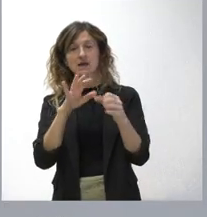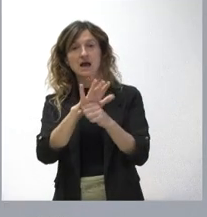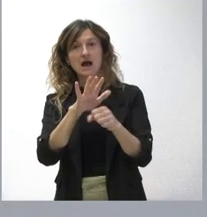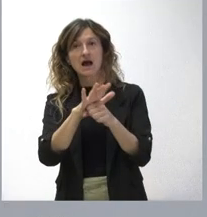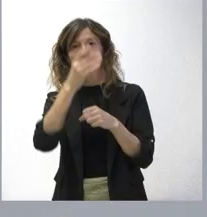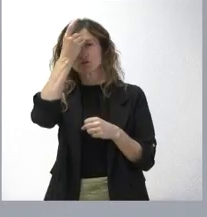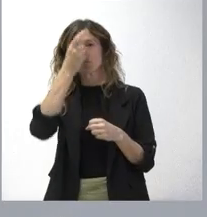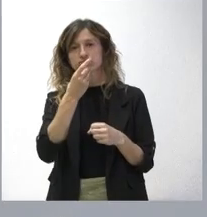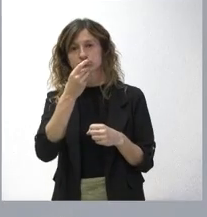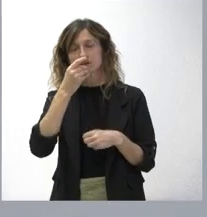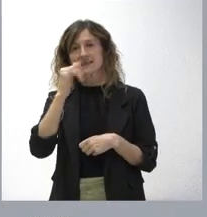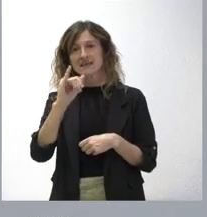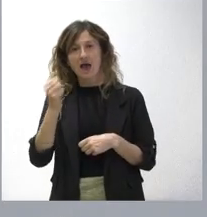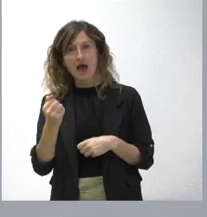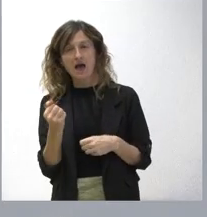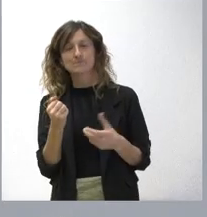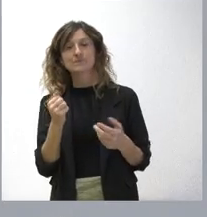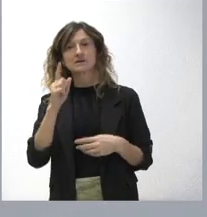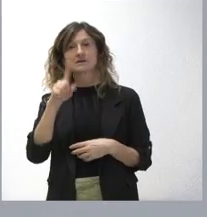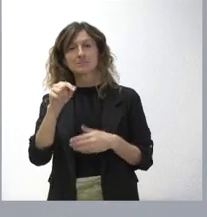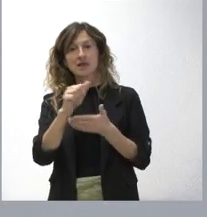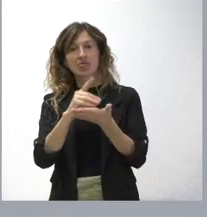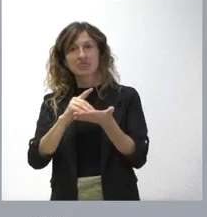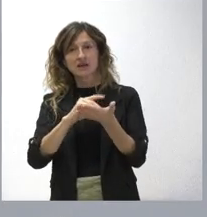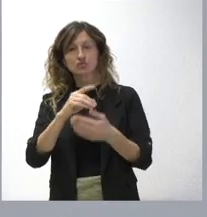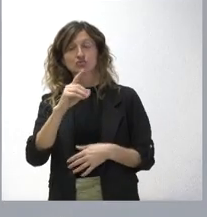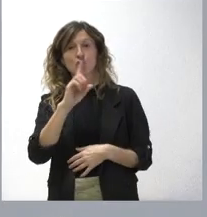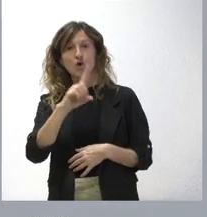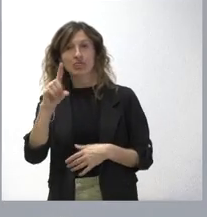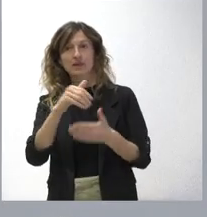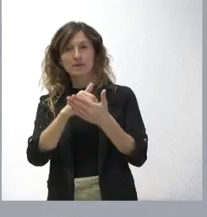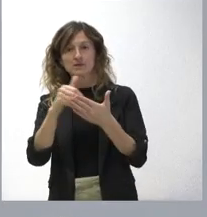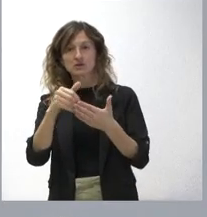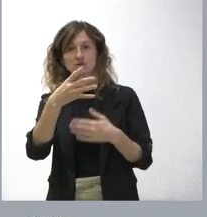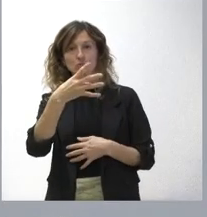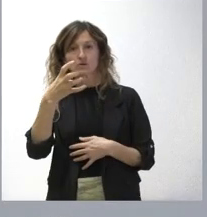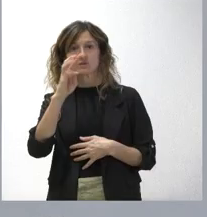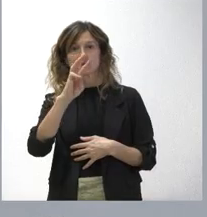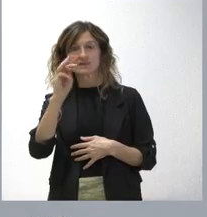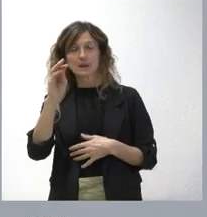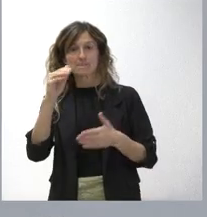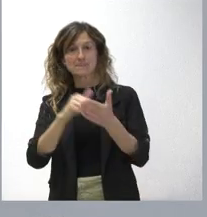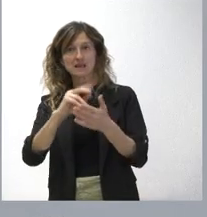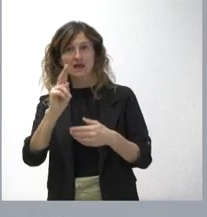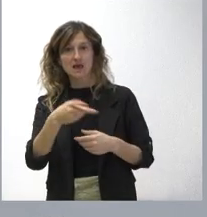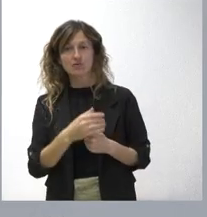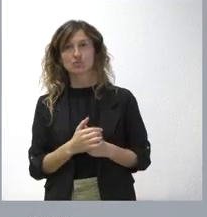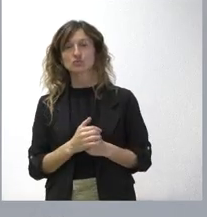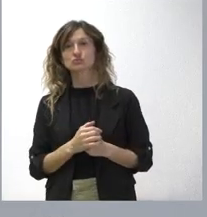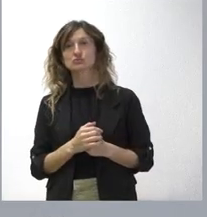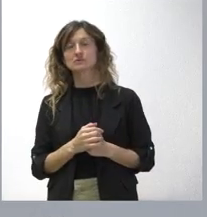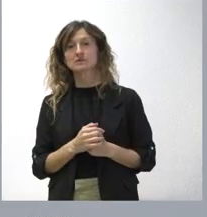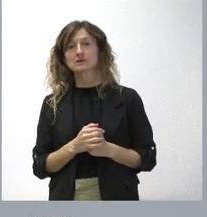digitalización, la inteligencia artificial, los datos, por un importe de 11.430.000 euros, que incluye